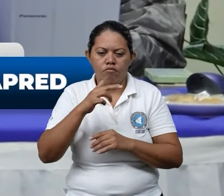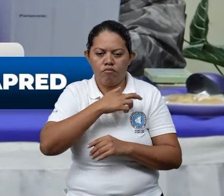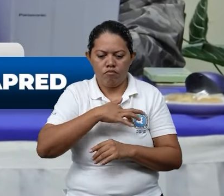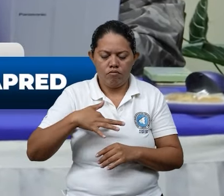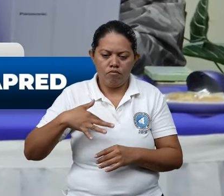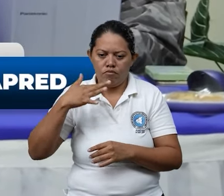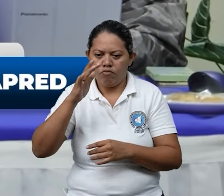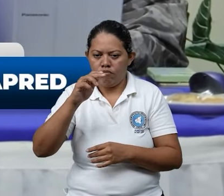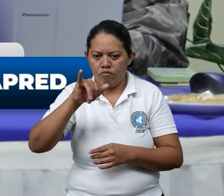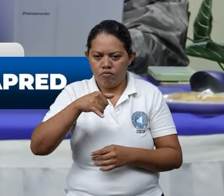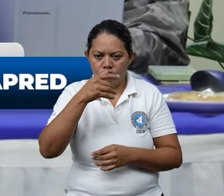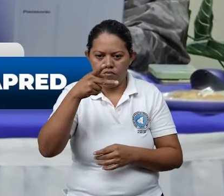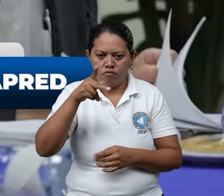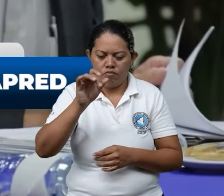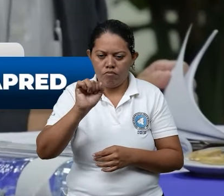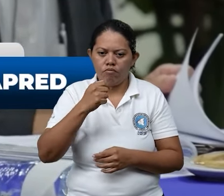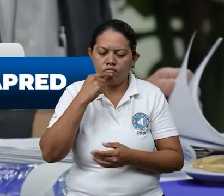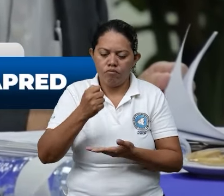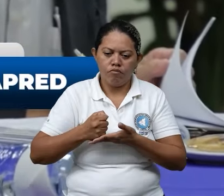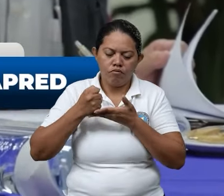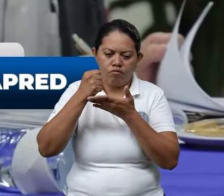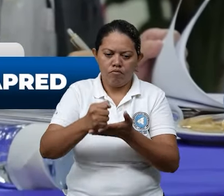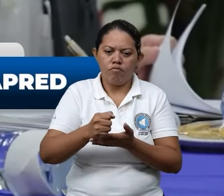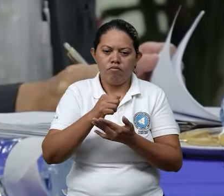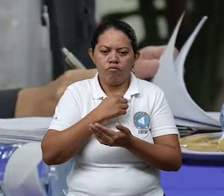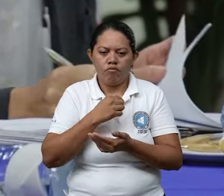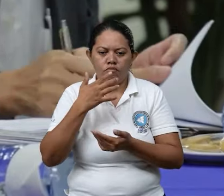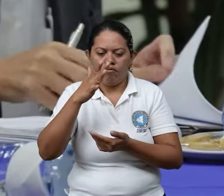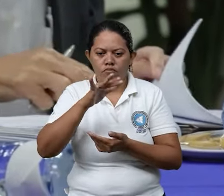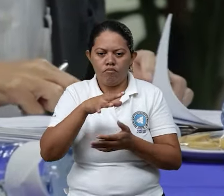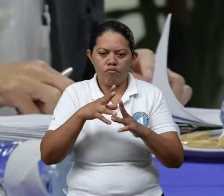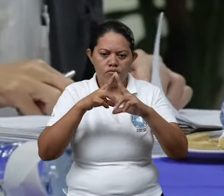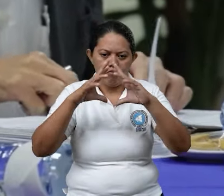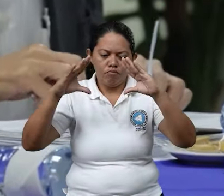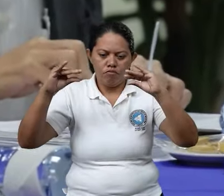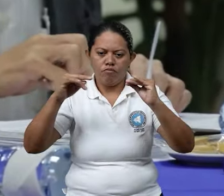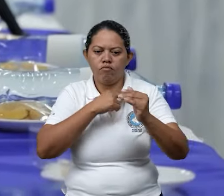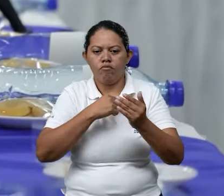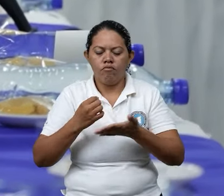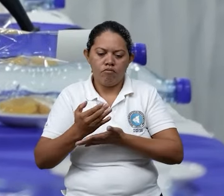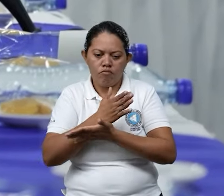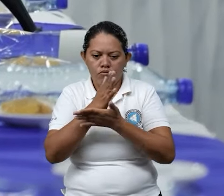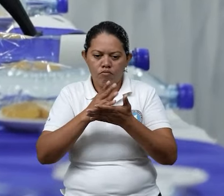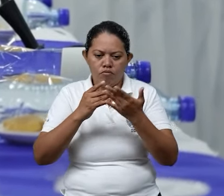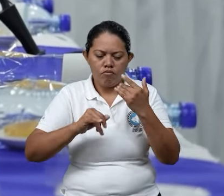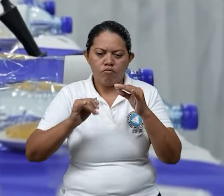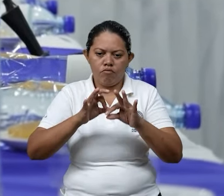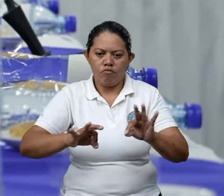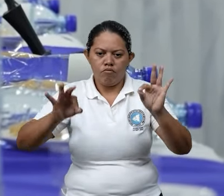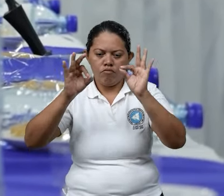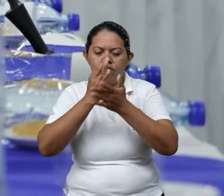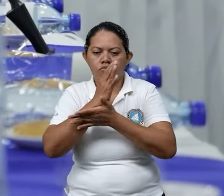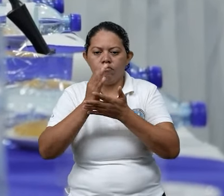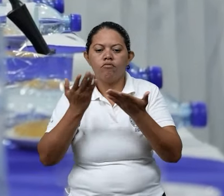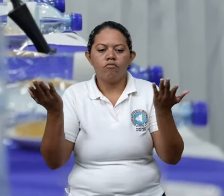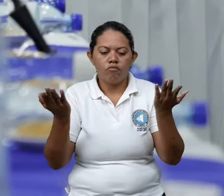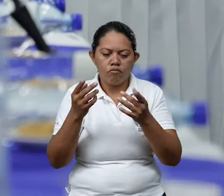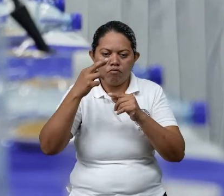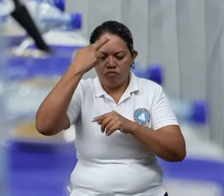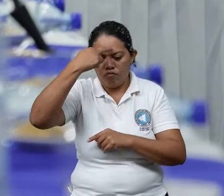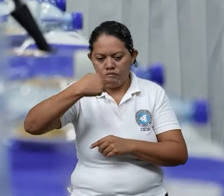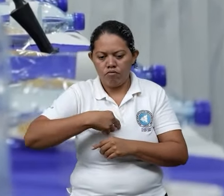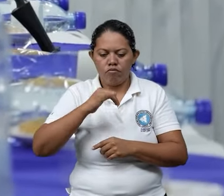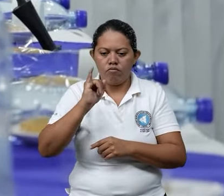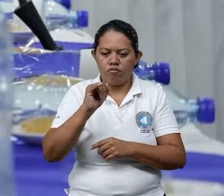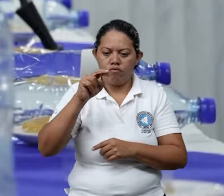japón y representantes de la agencia de cooperación del japón en nicaragua así como el comité interinstitucional conformado